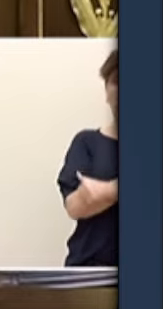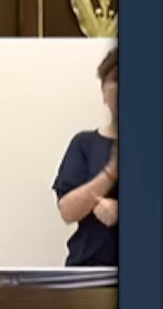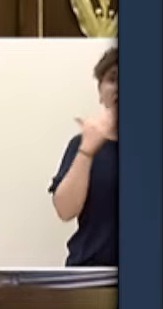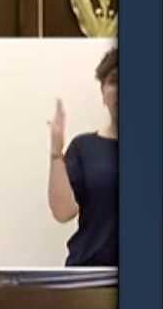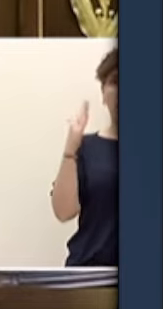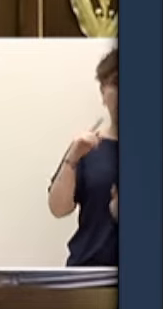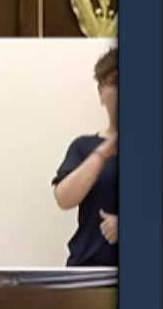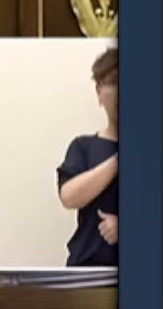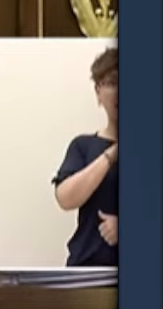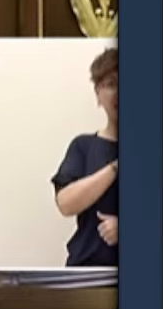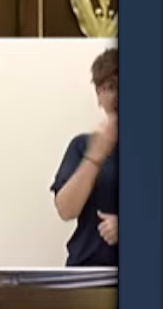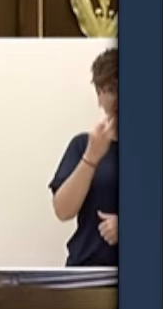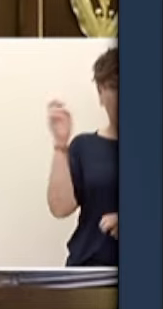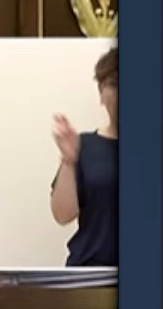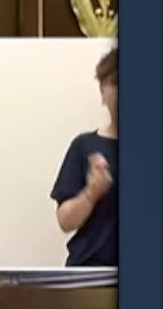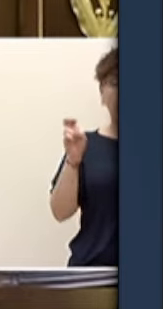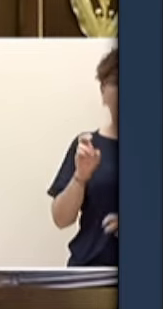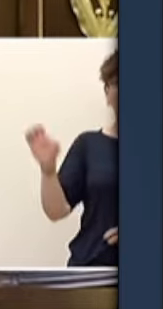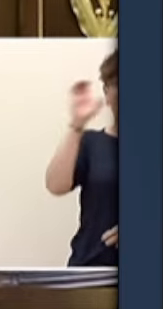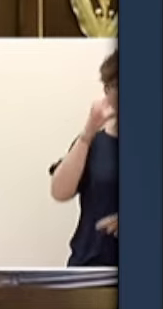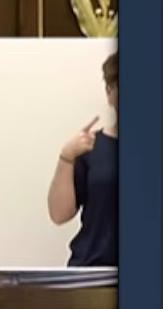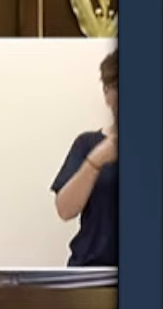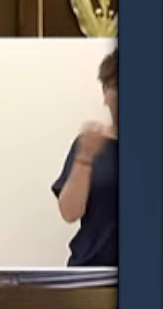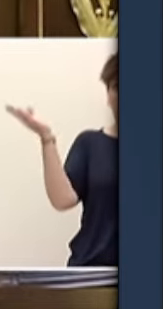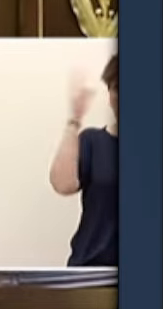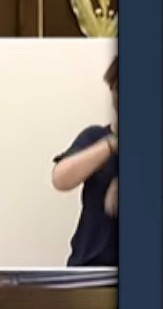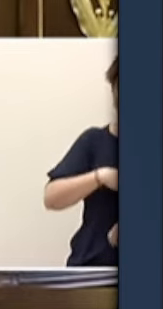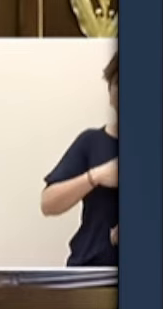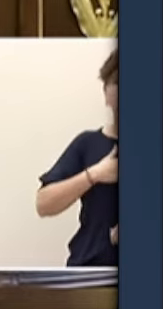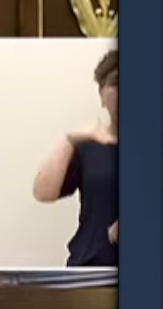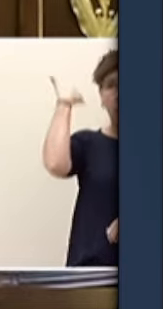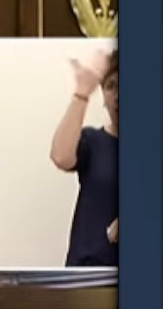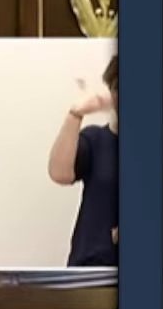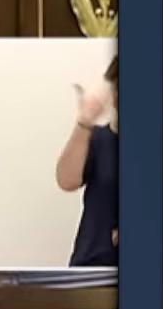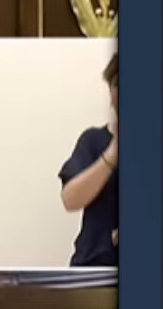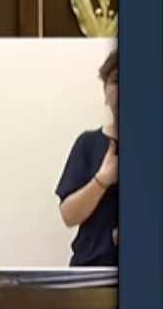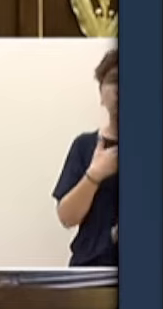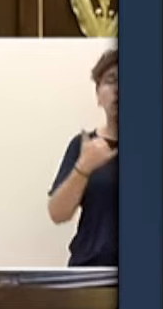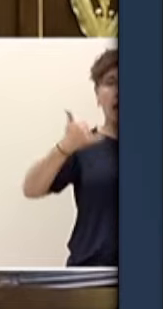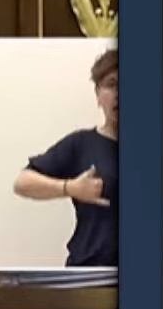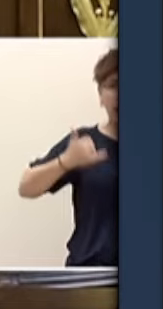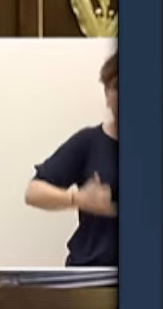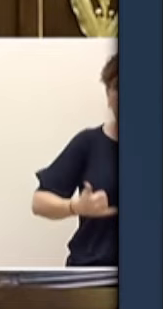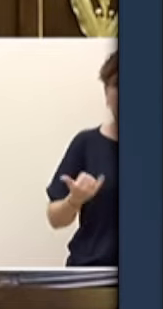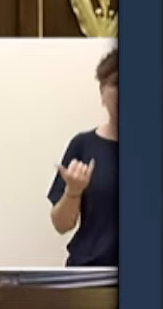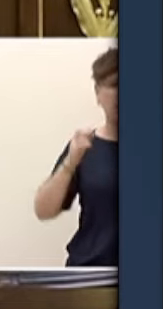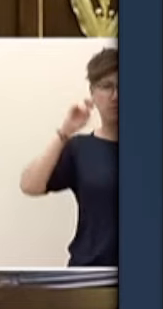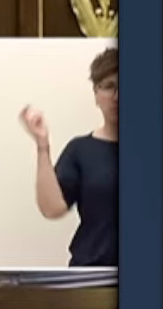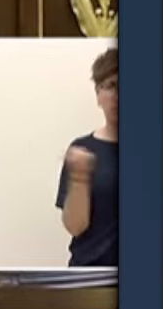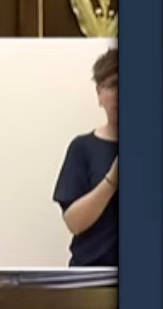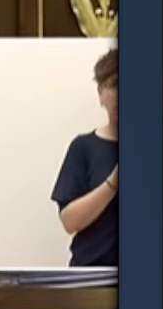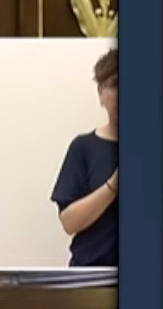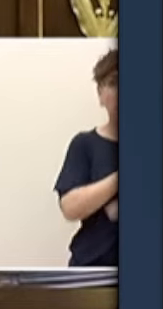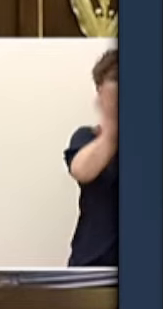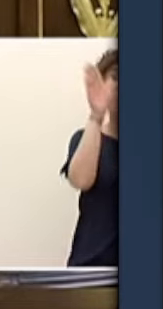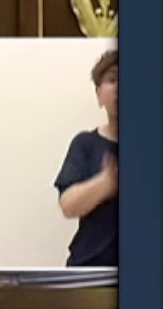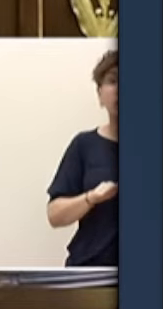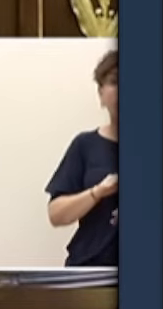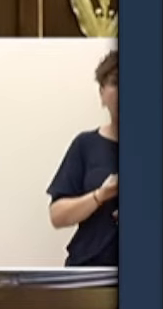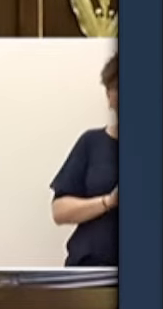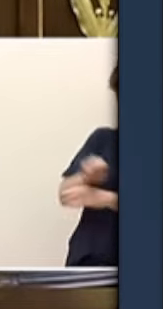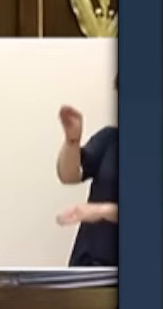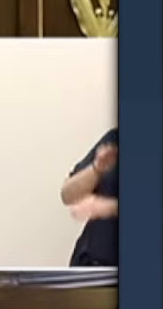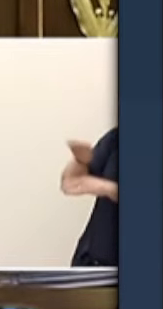o como Britania. Más del 80%. ¿Qué los beneficiarios de su filantropía finalmente? Las mafias del tráfico de seres humanos y los